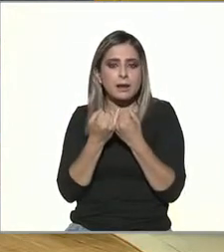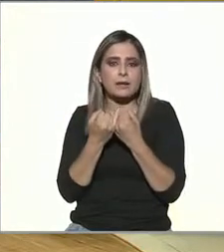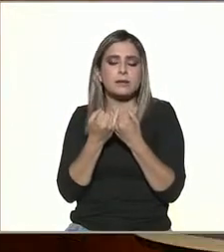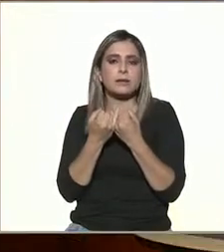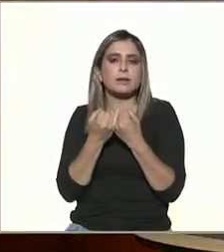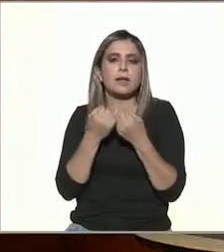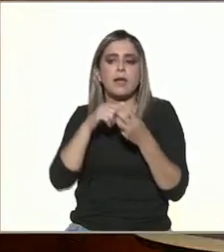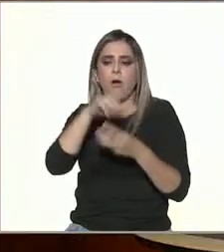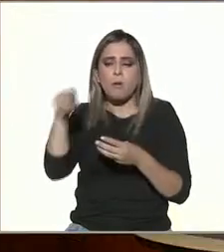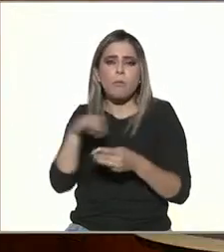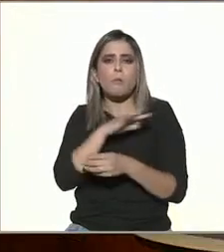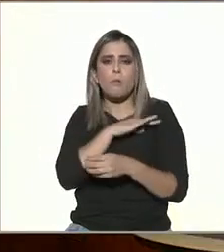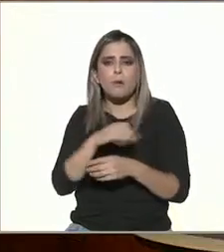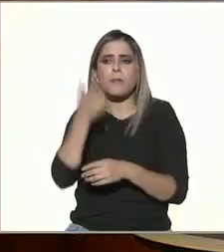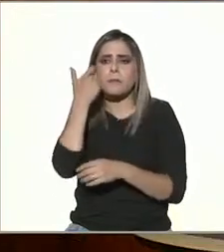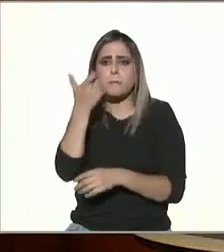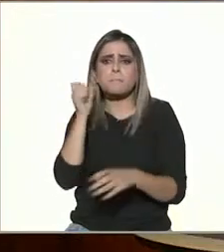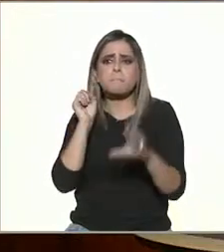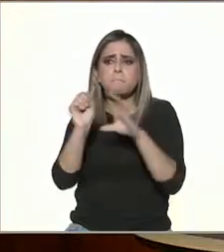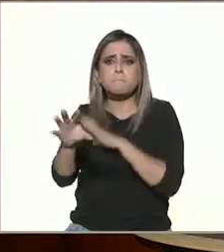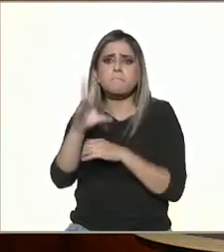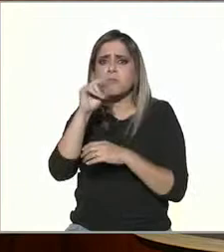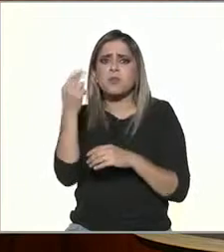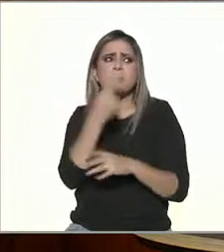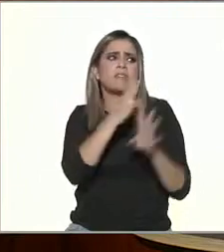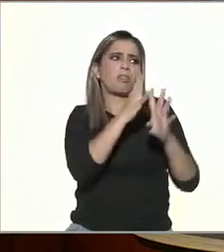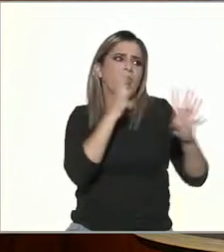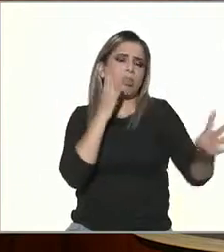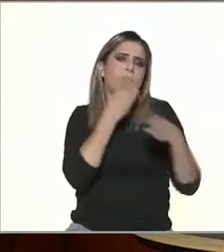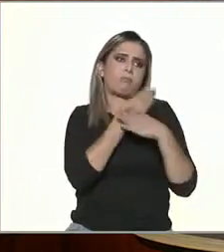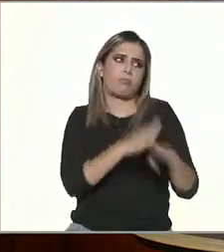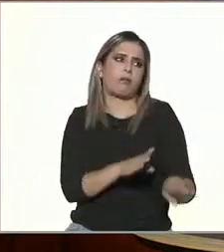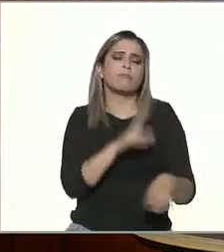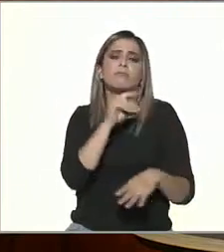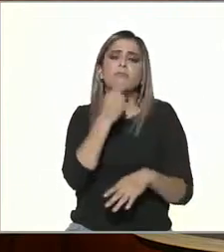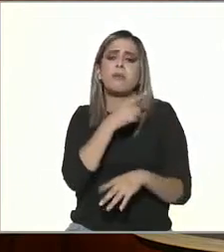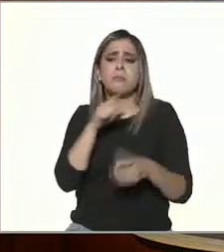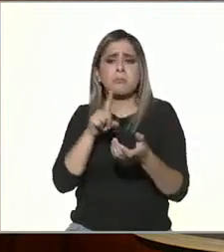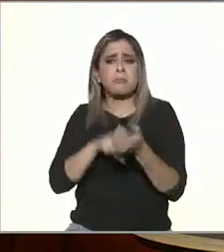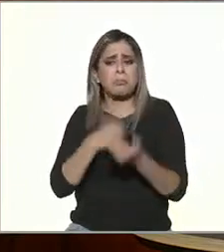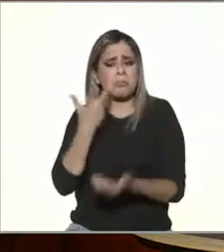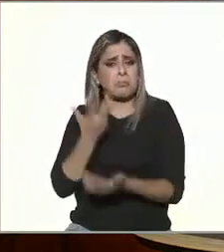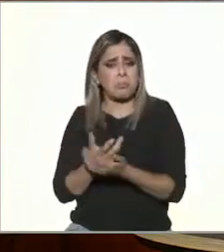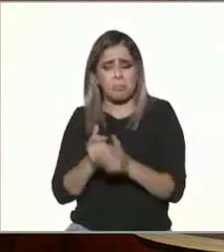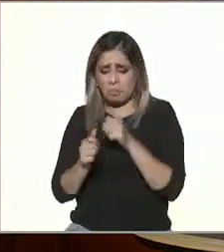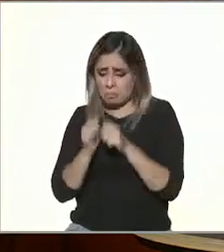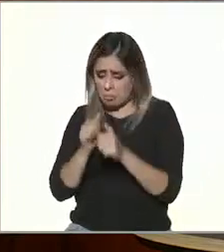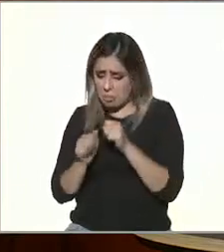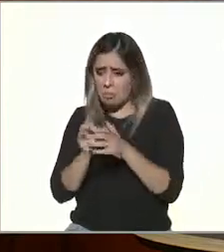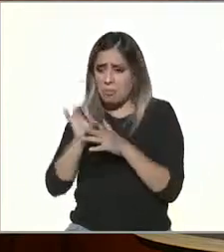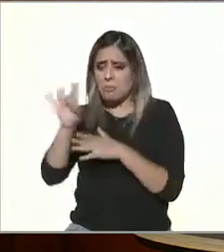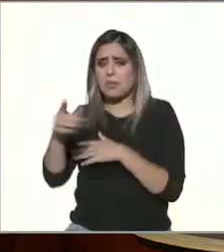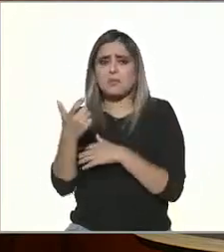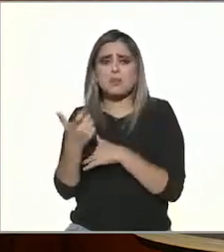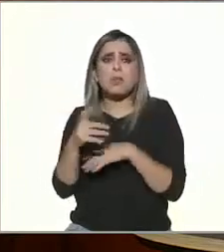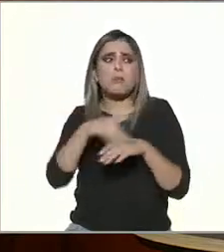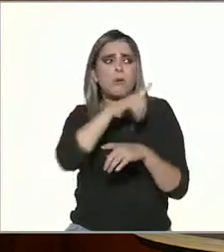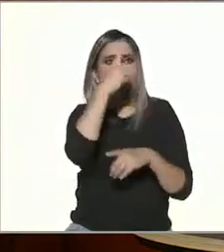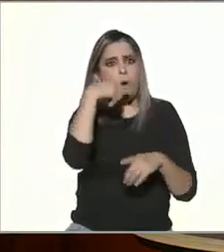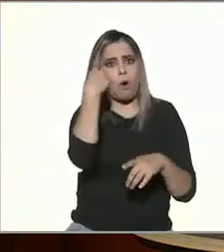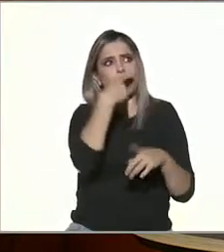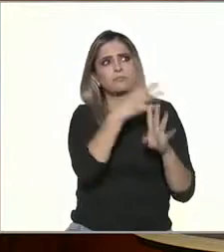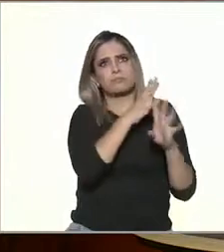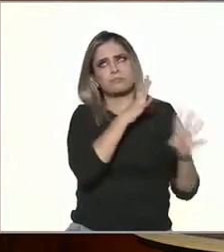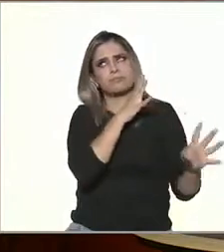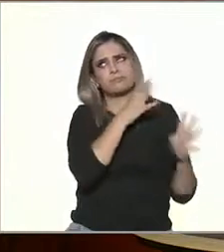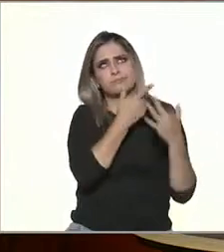que podemos hacer transacciones económicas sin ir a hacer fila en el banco en ese sentido decir bueno ¿cuántas horas a veces perdíamos en el banco y ahora con un